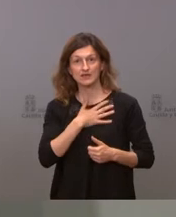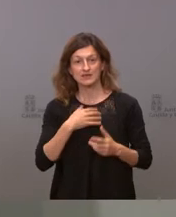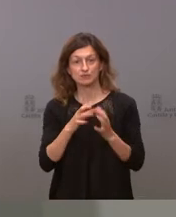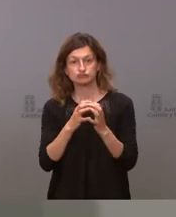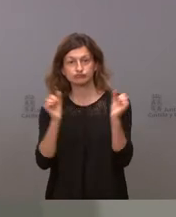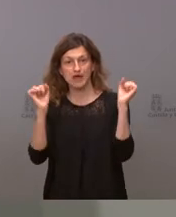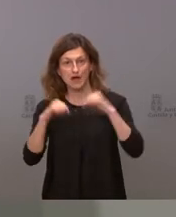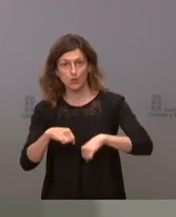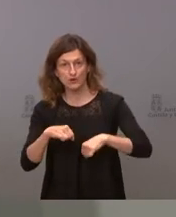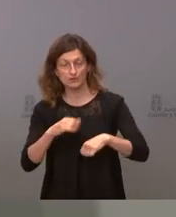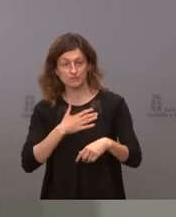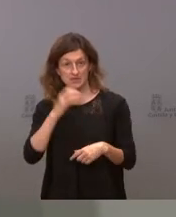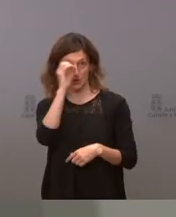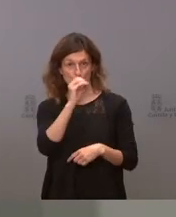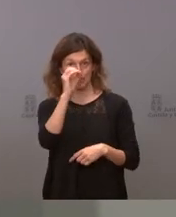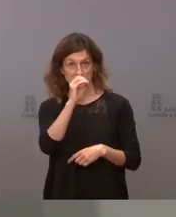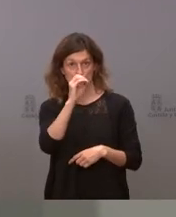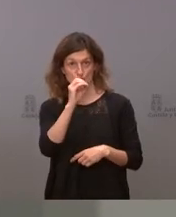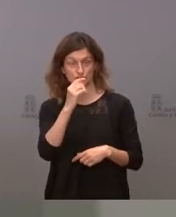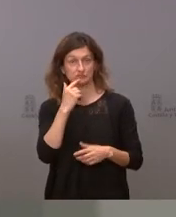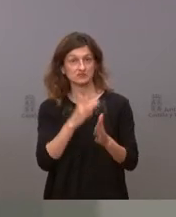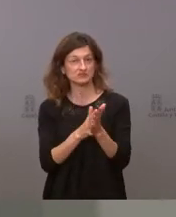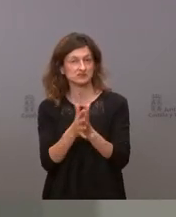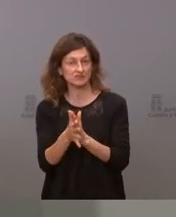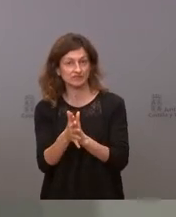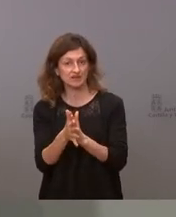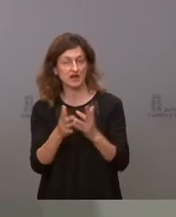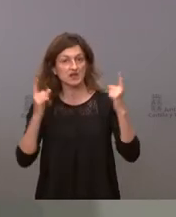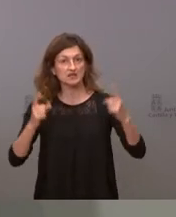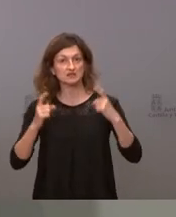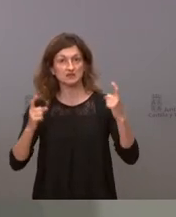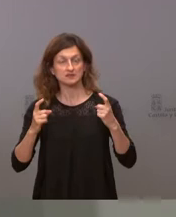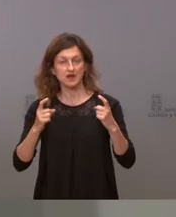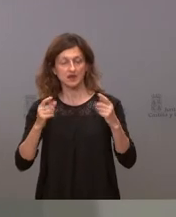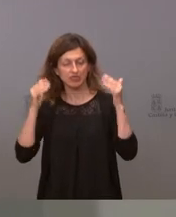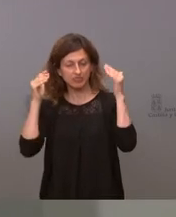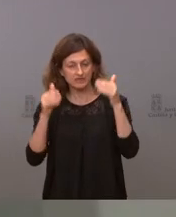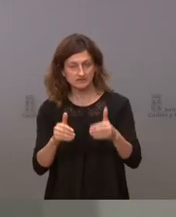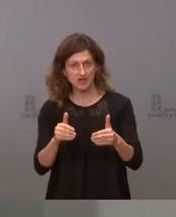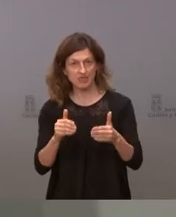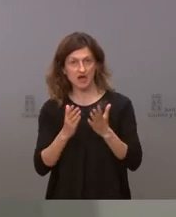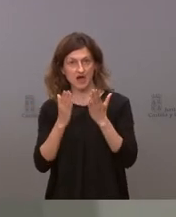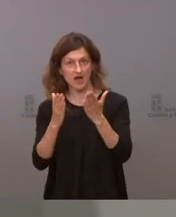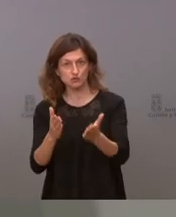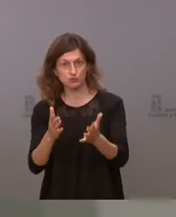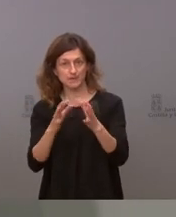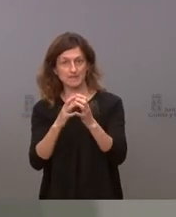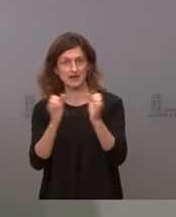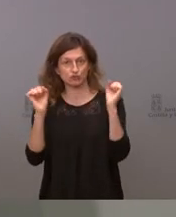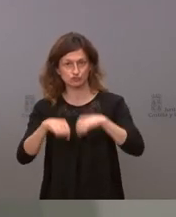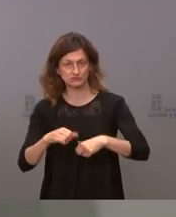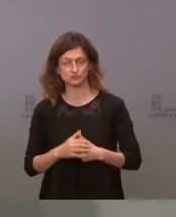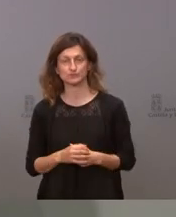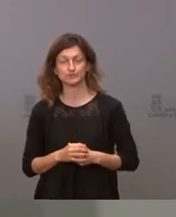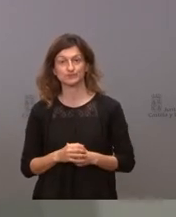porque nuestra posición es una posición intentamos que sea centrada y de ayuda al consenso eso no quiere